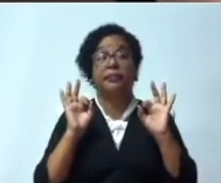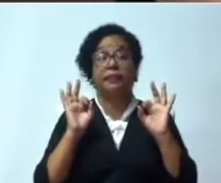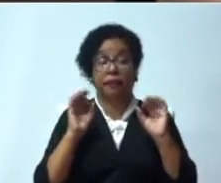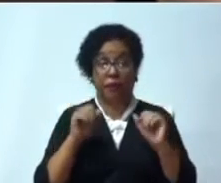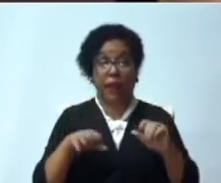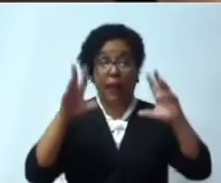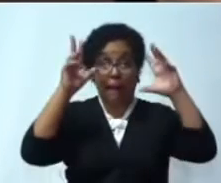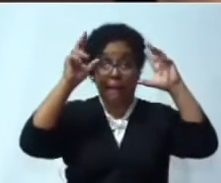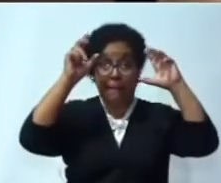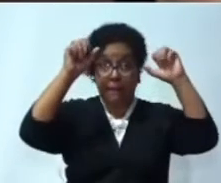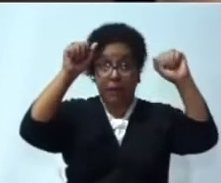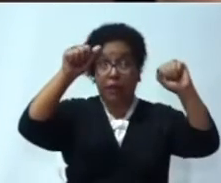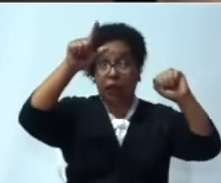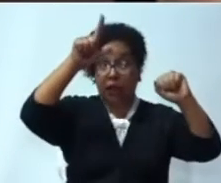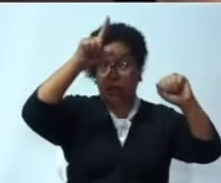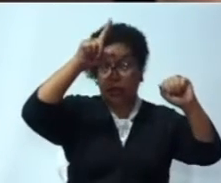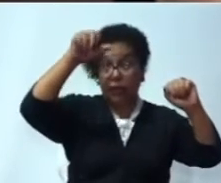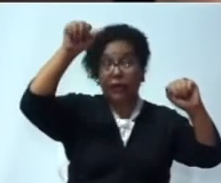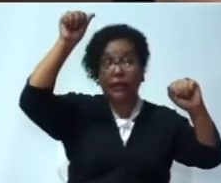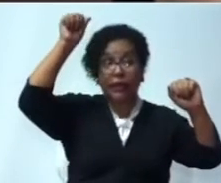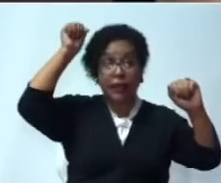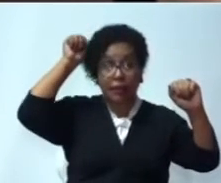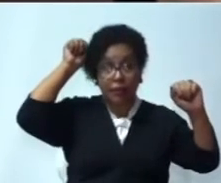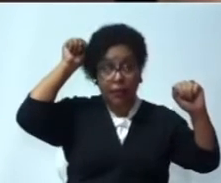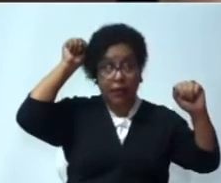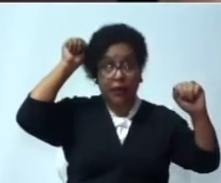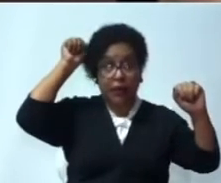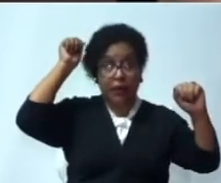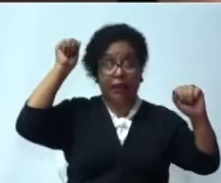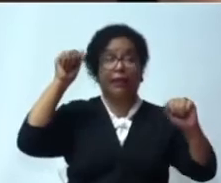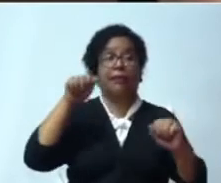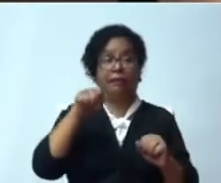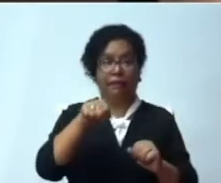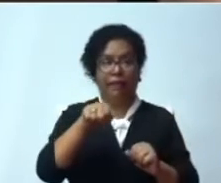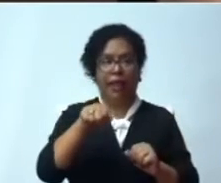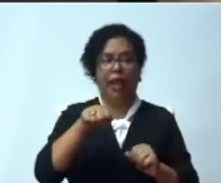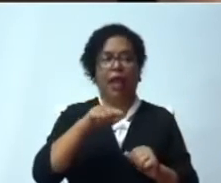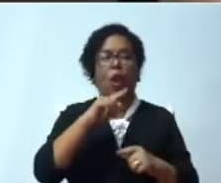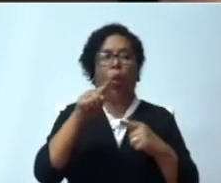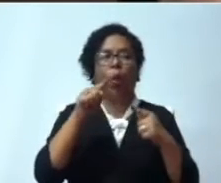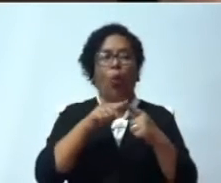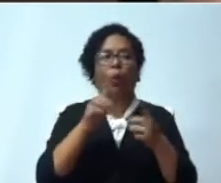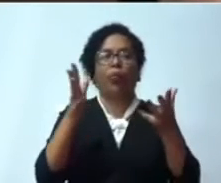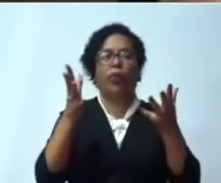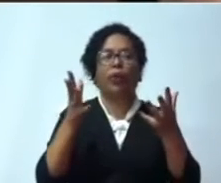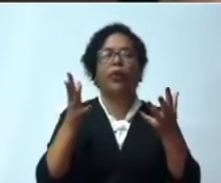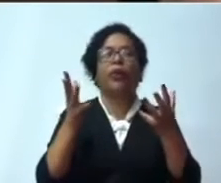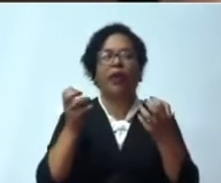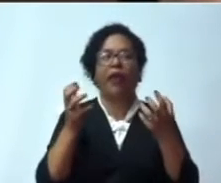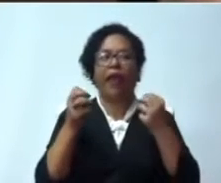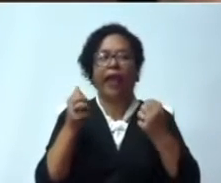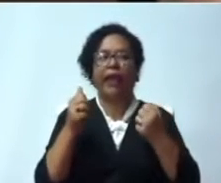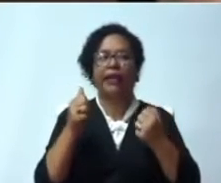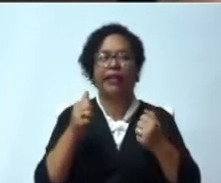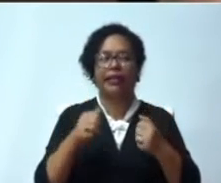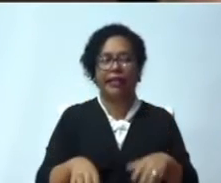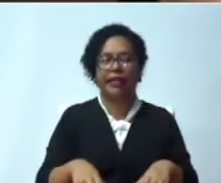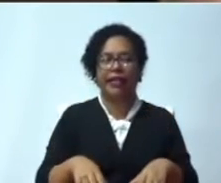a disgustar o degustar los chincharrones de rincón.